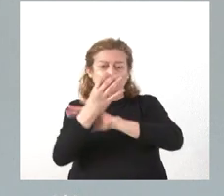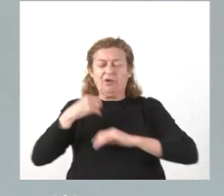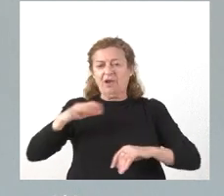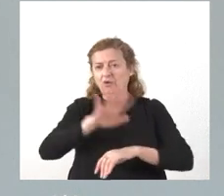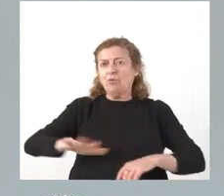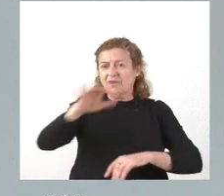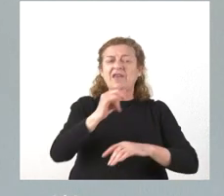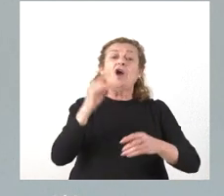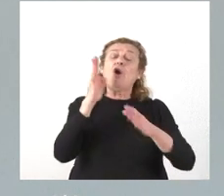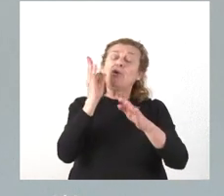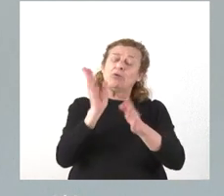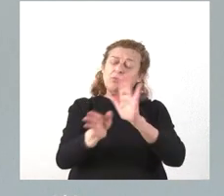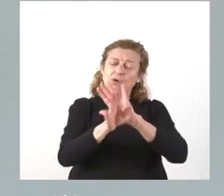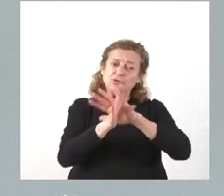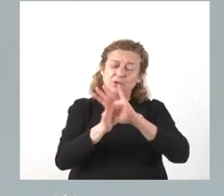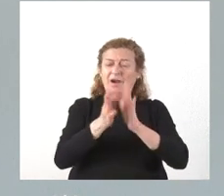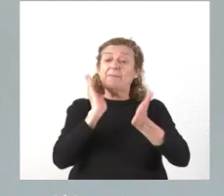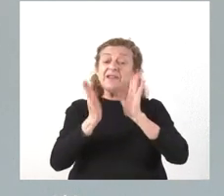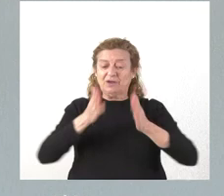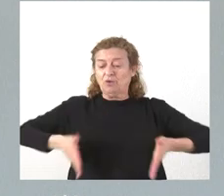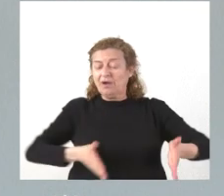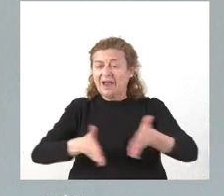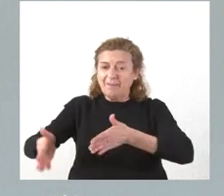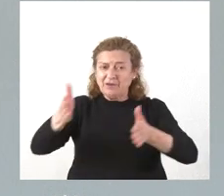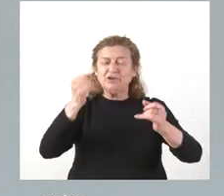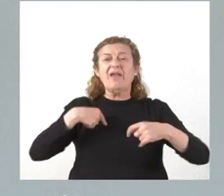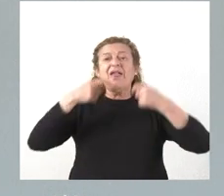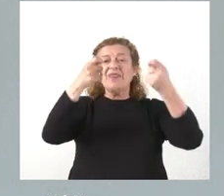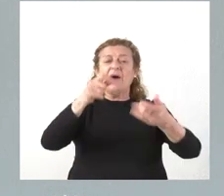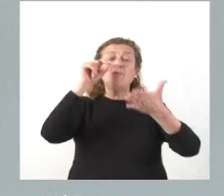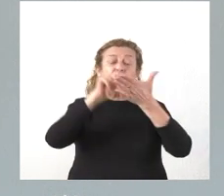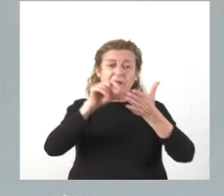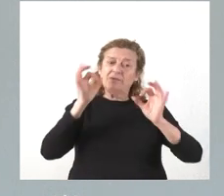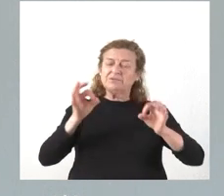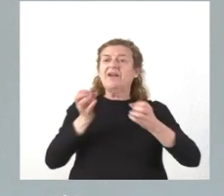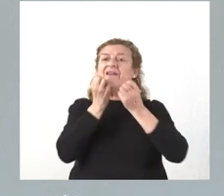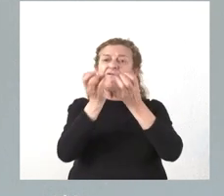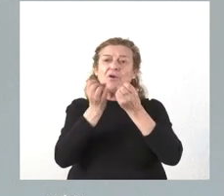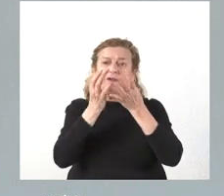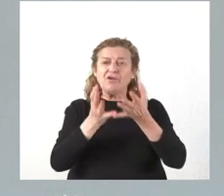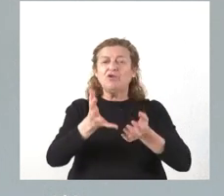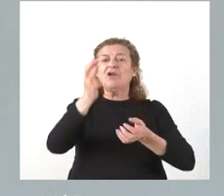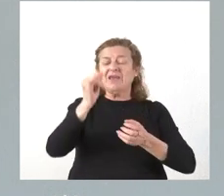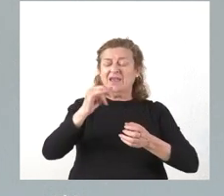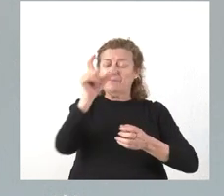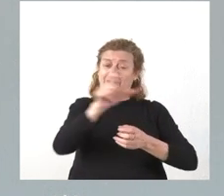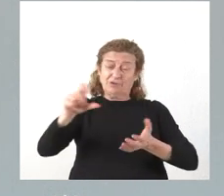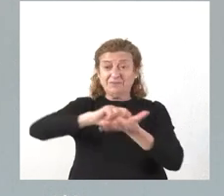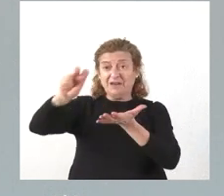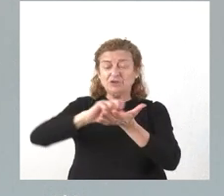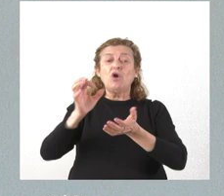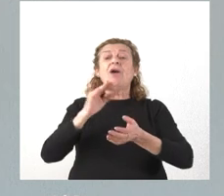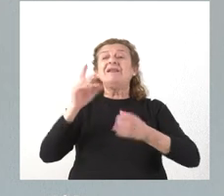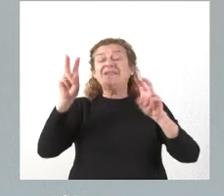el mantenimiento, señalización de las vías y el ofrecimiento puntual de información a peregrinos sobre itinerarios,